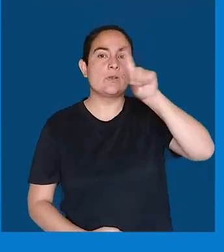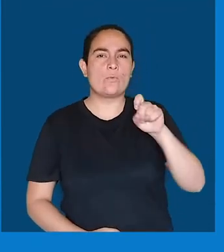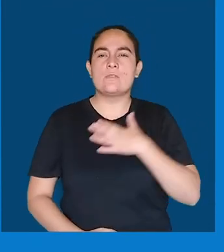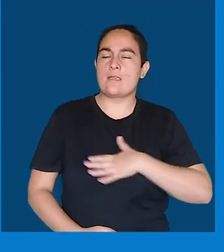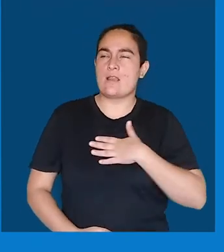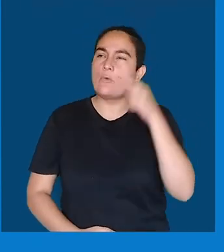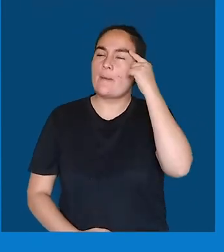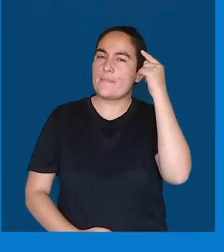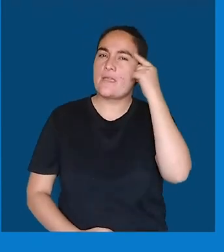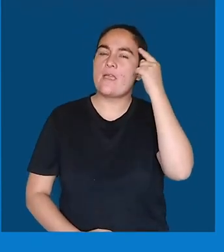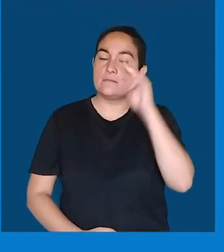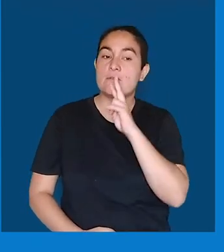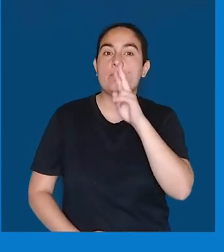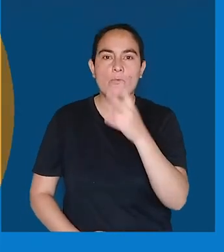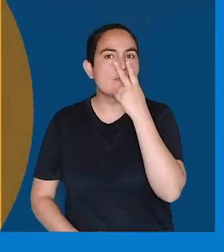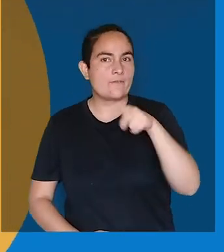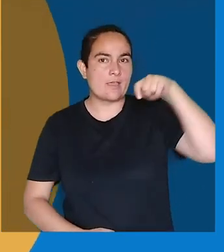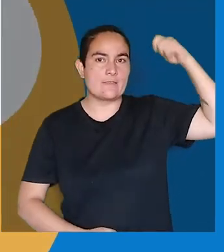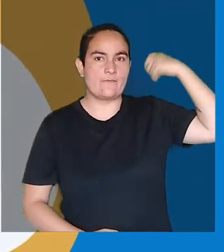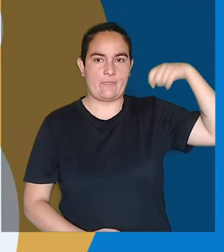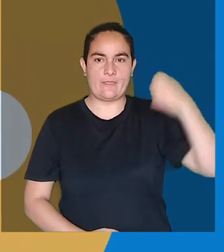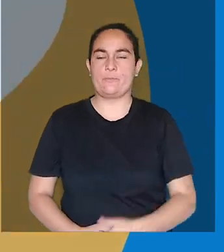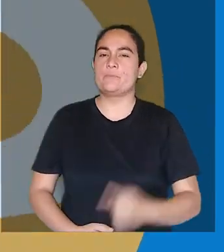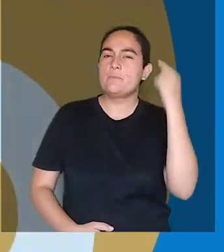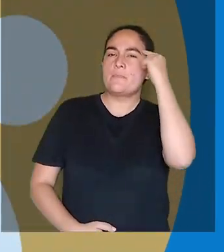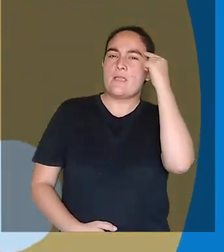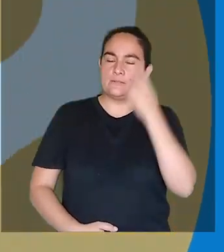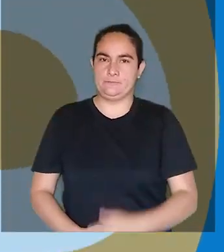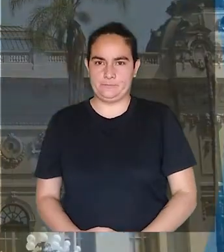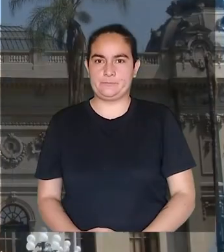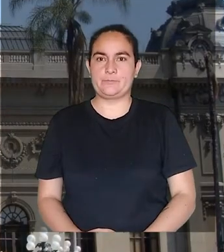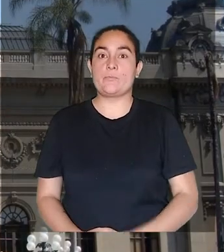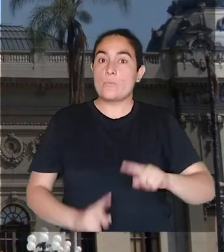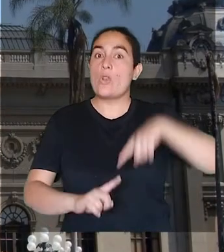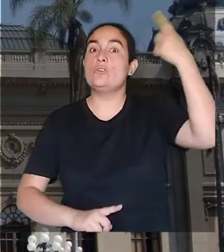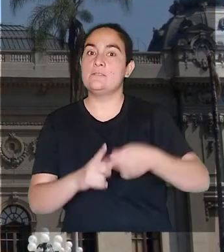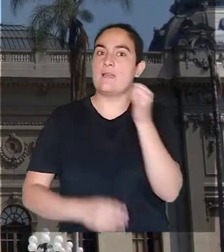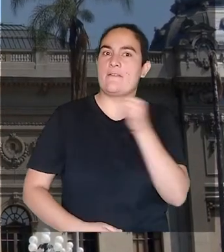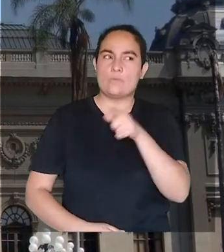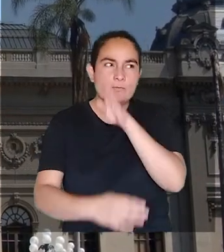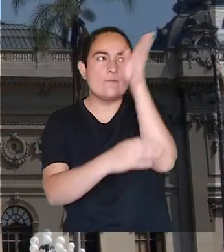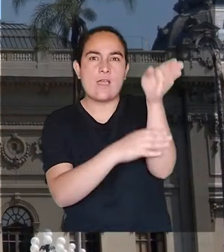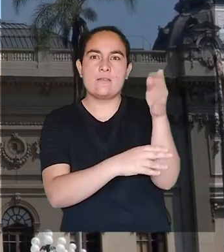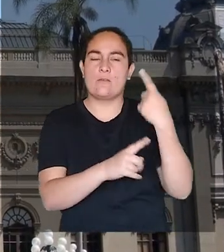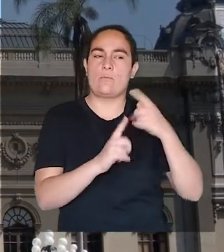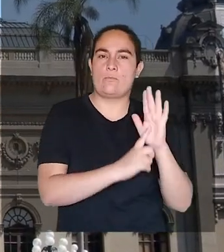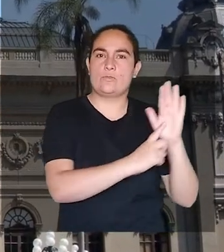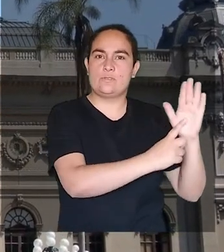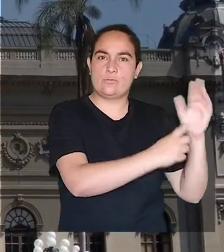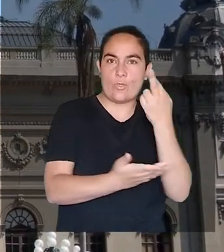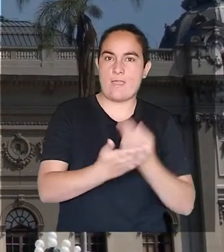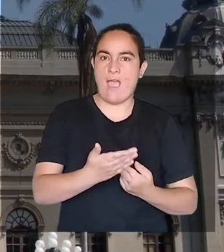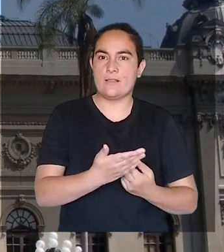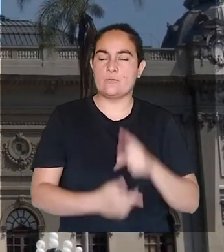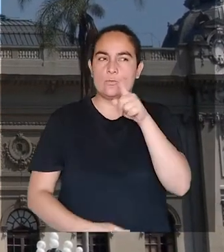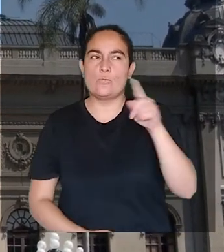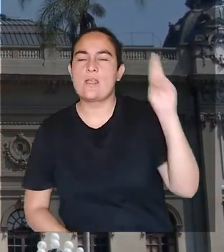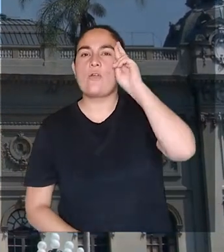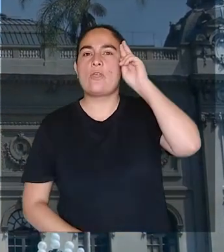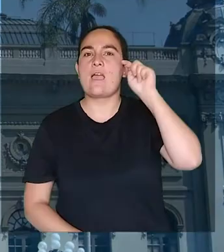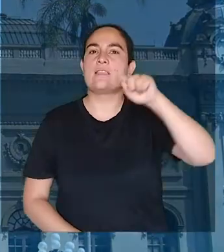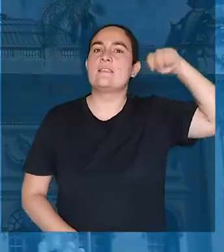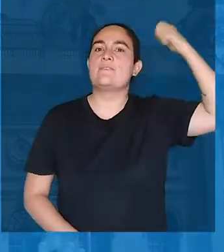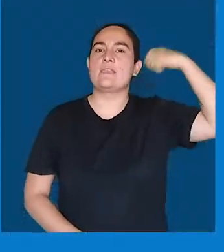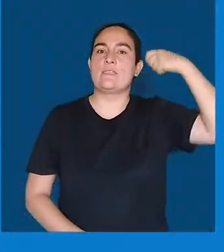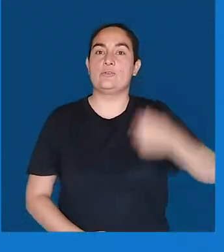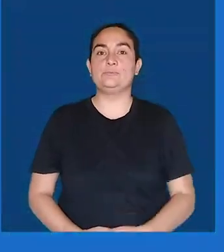Esta es la interrogante que queremos invitarte a responder en este video. Sin duda, la próxima vez que vayas a una exposición te acordarás de